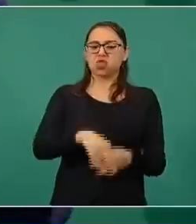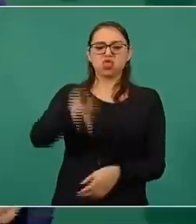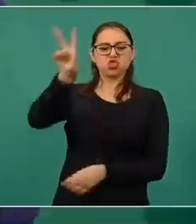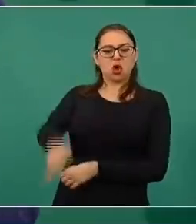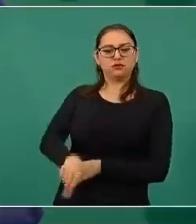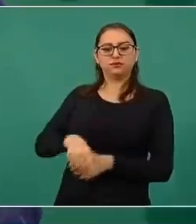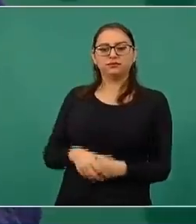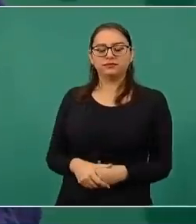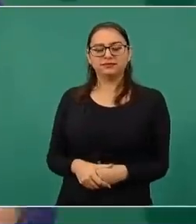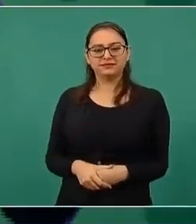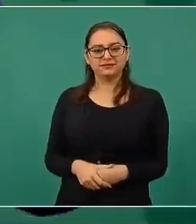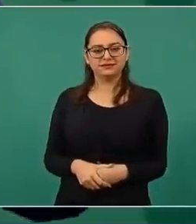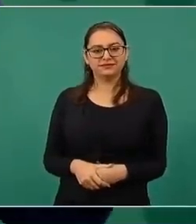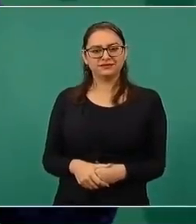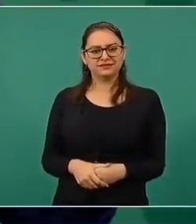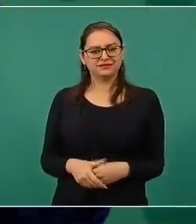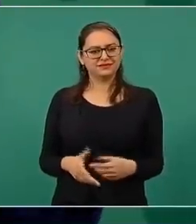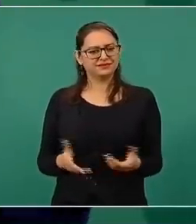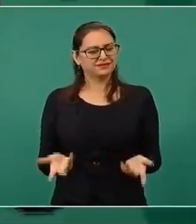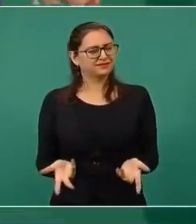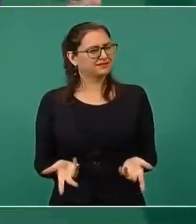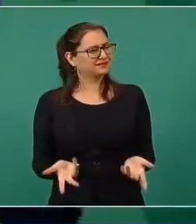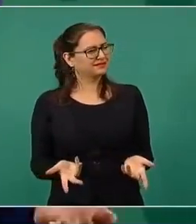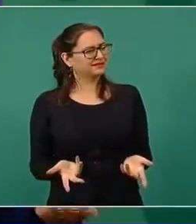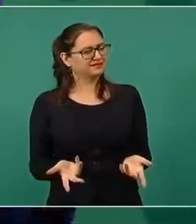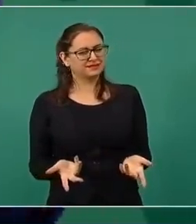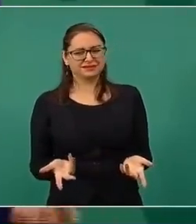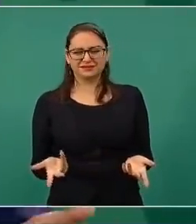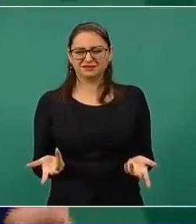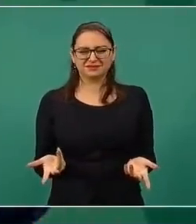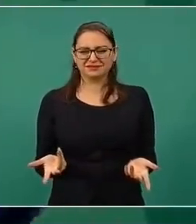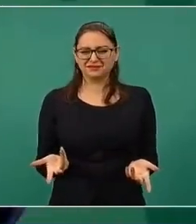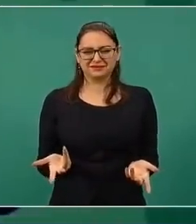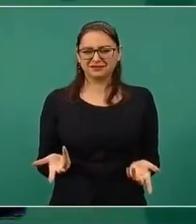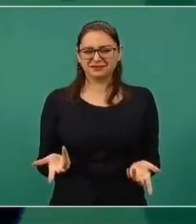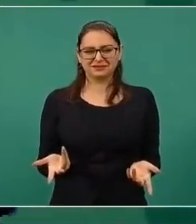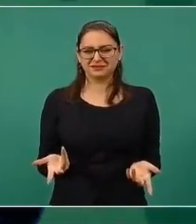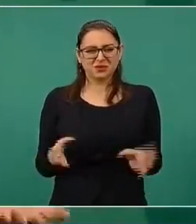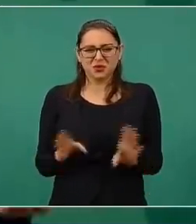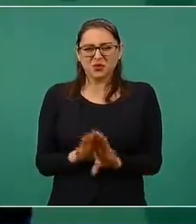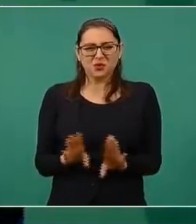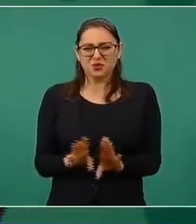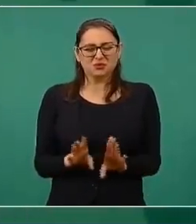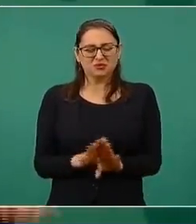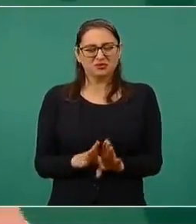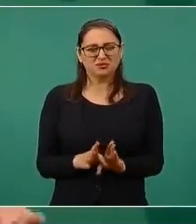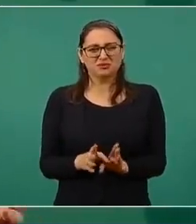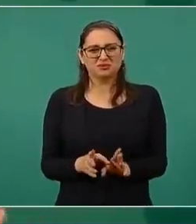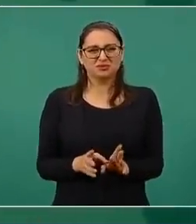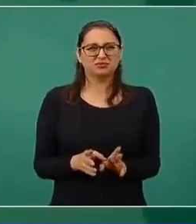partido. Entonces, es nada más